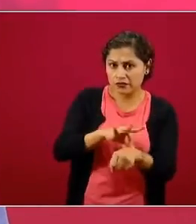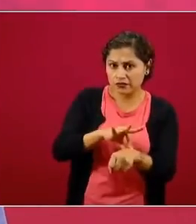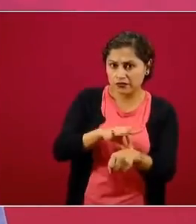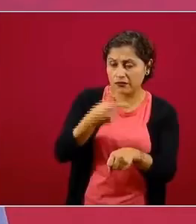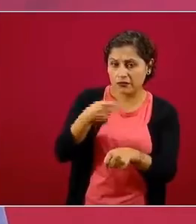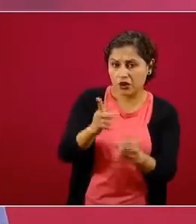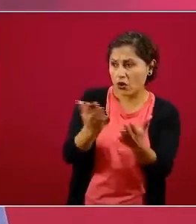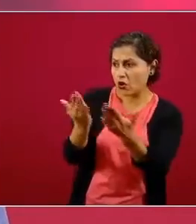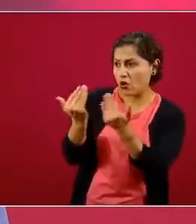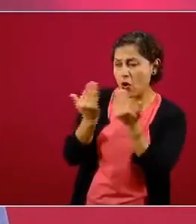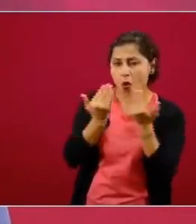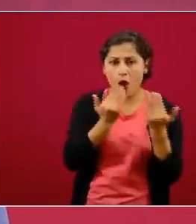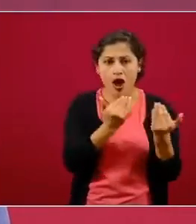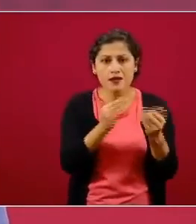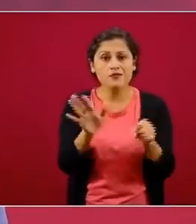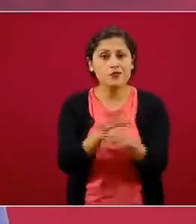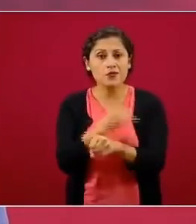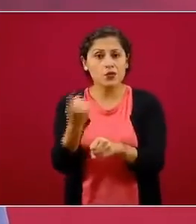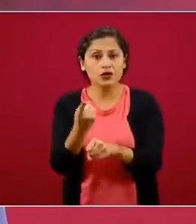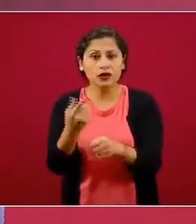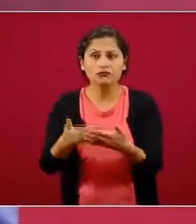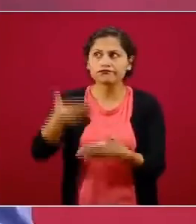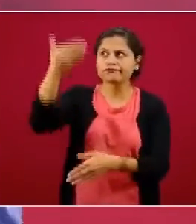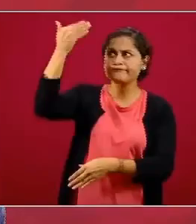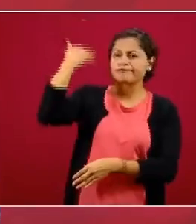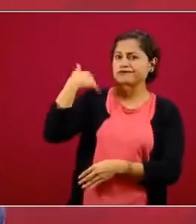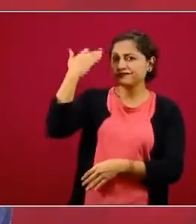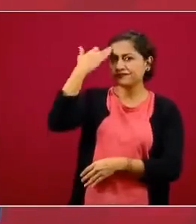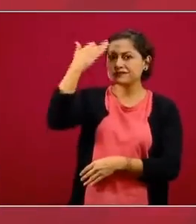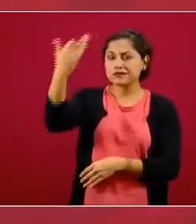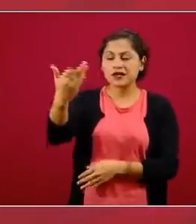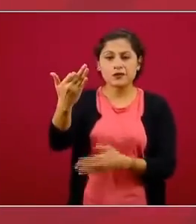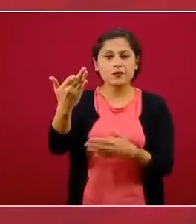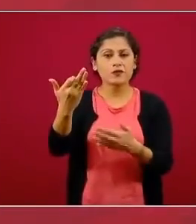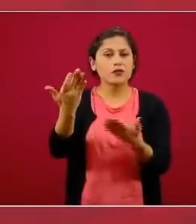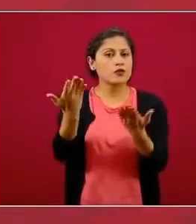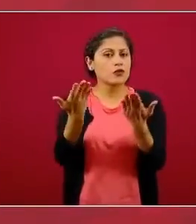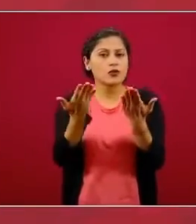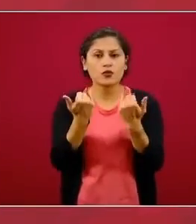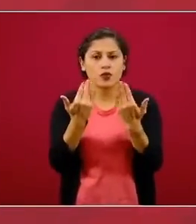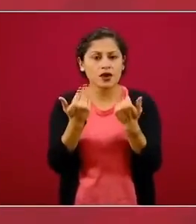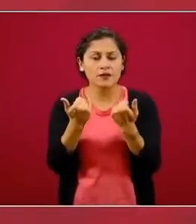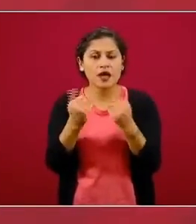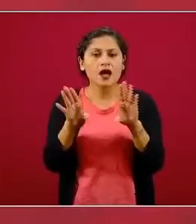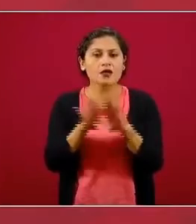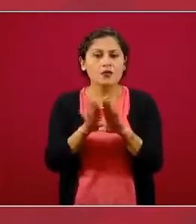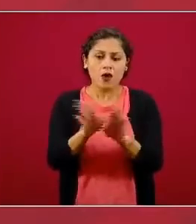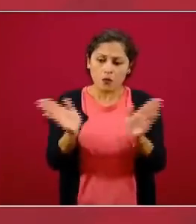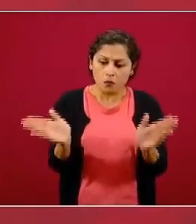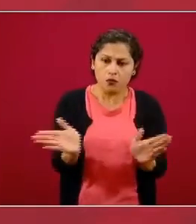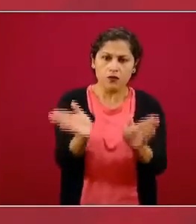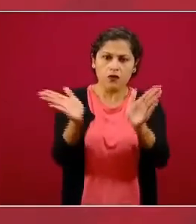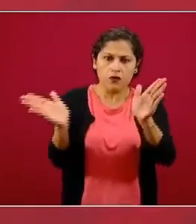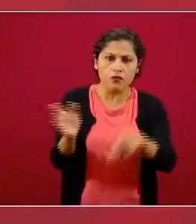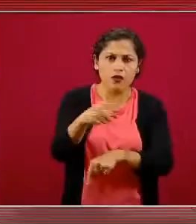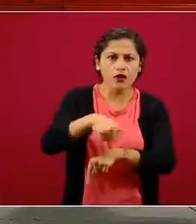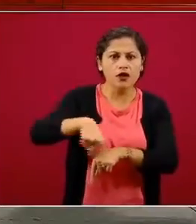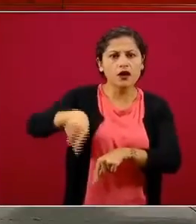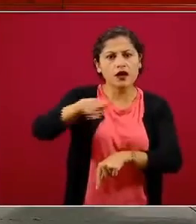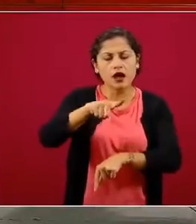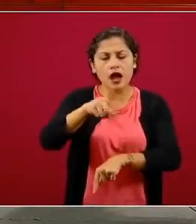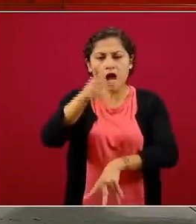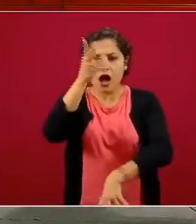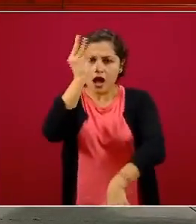Porque no hubo, claramente no hubo una intención suficientemente